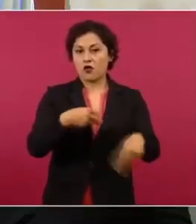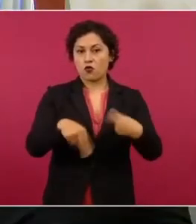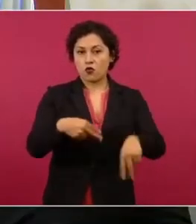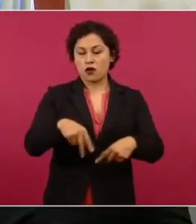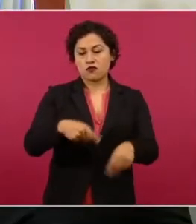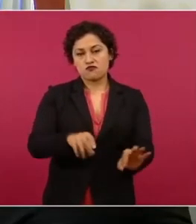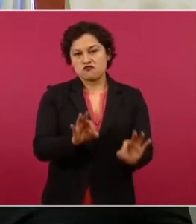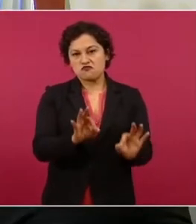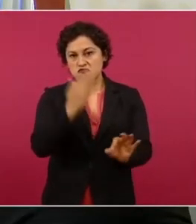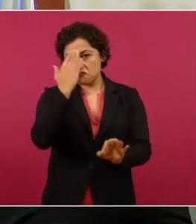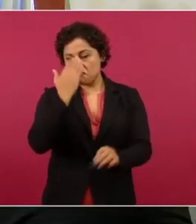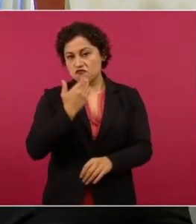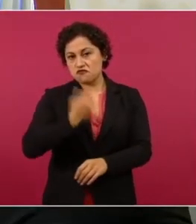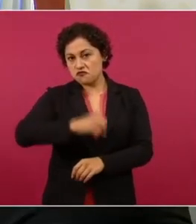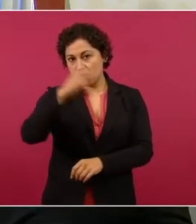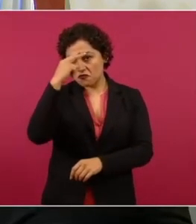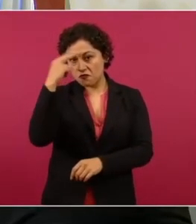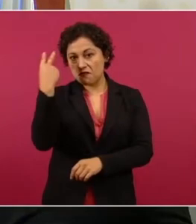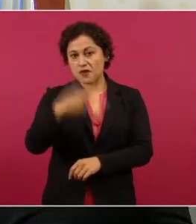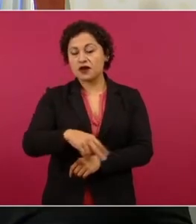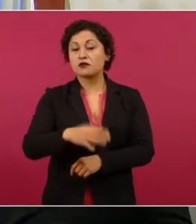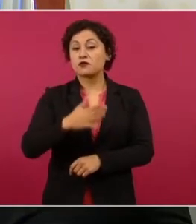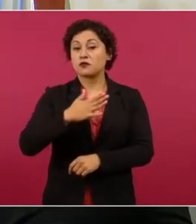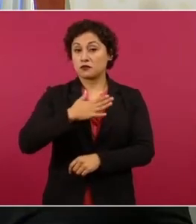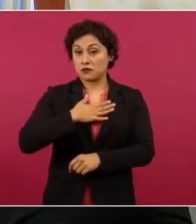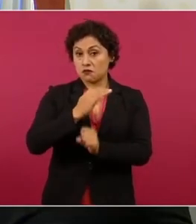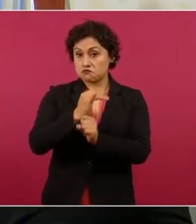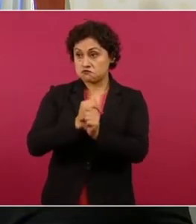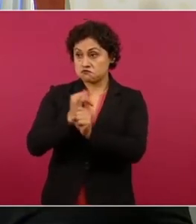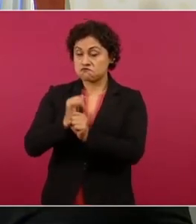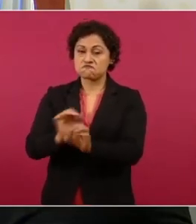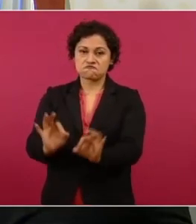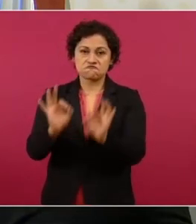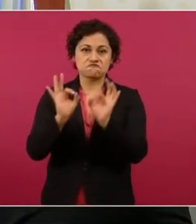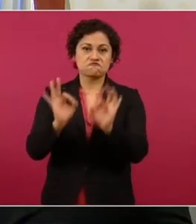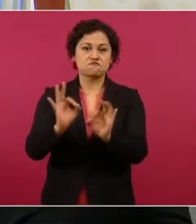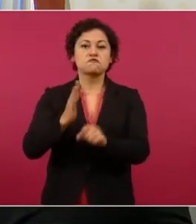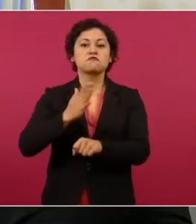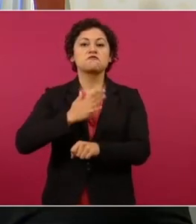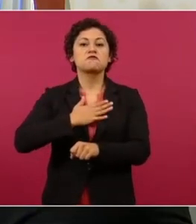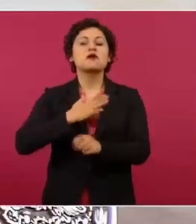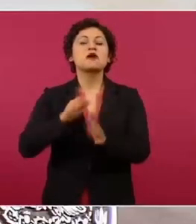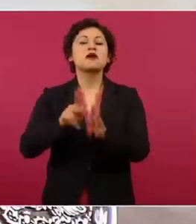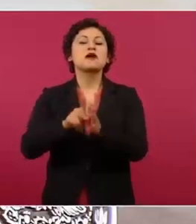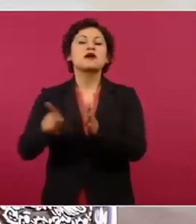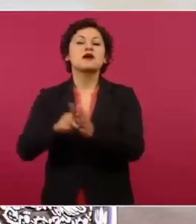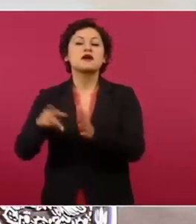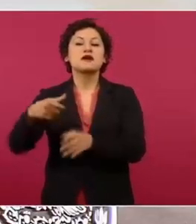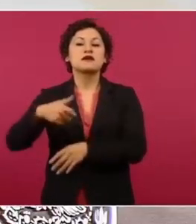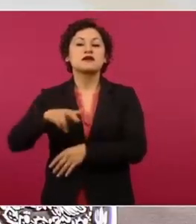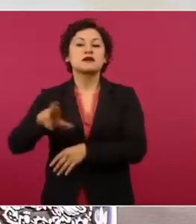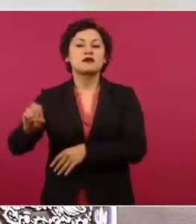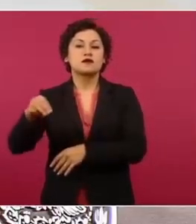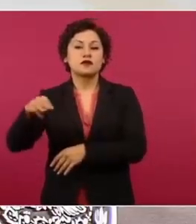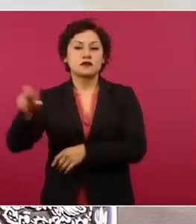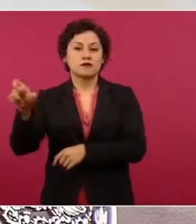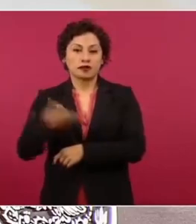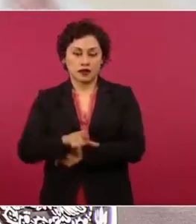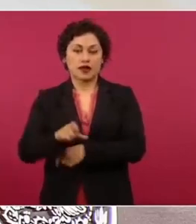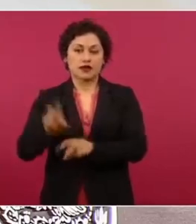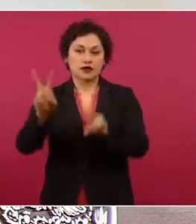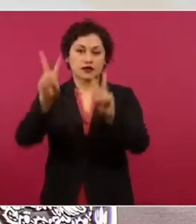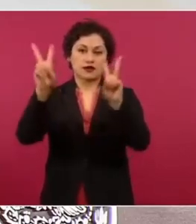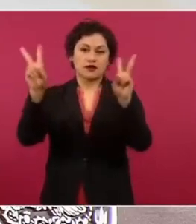México. Este apartado lo documenté muy bien en un reportaje que escribí en el Quintana Roo MX que se llama El Cártel del Gol,